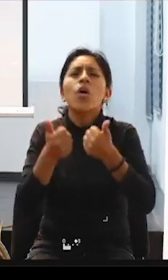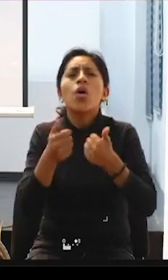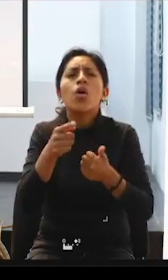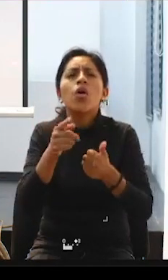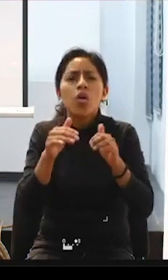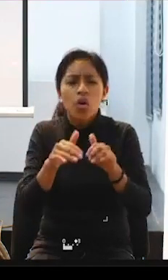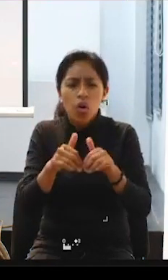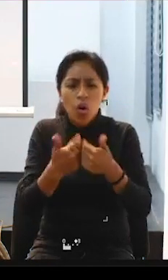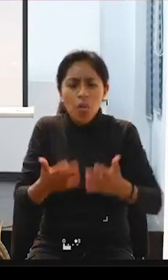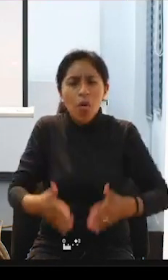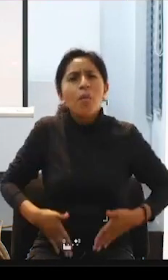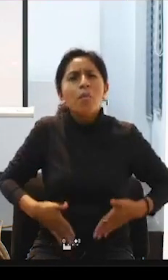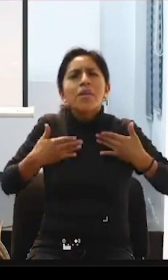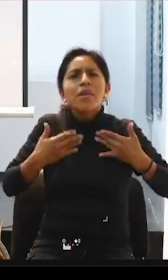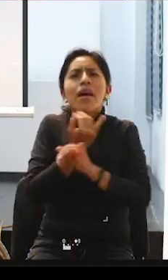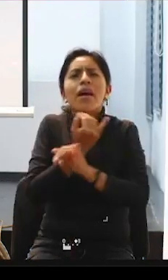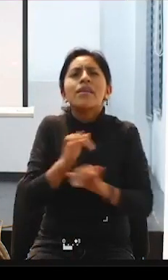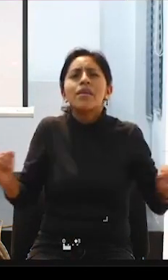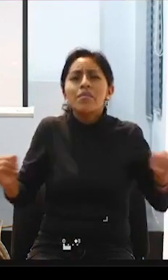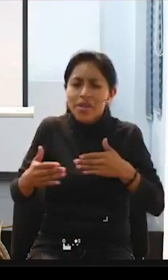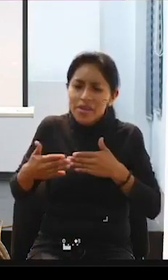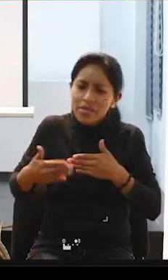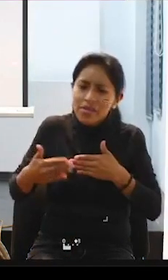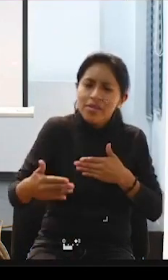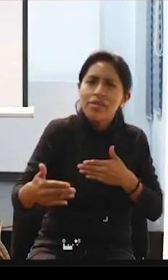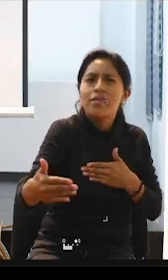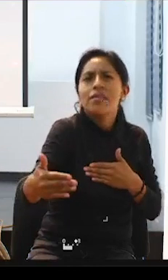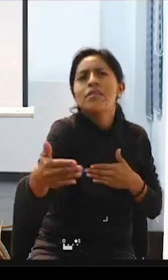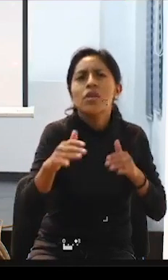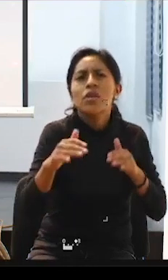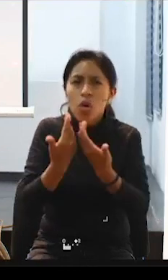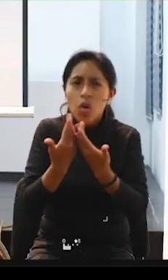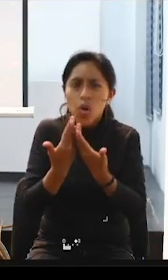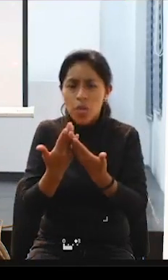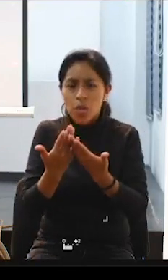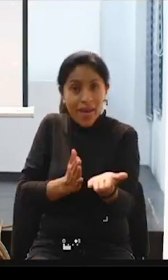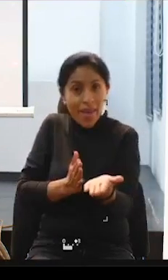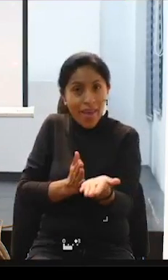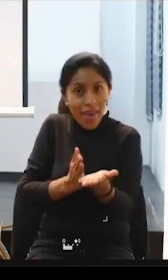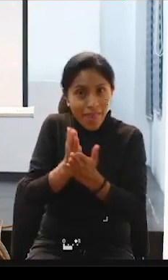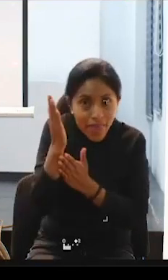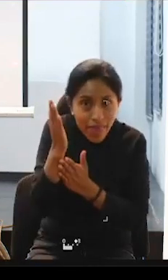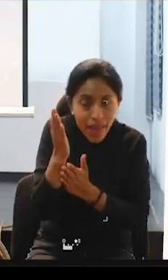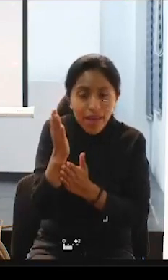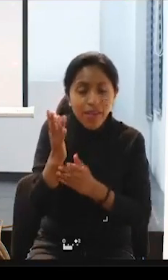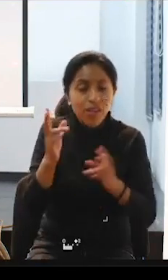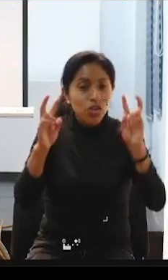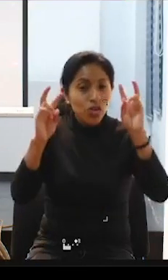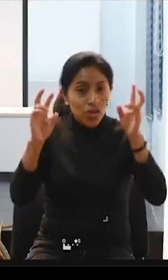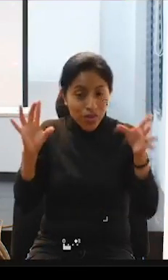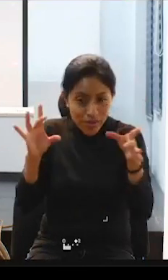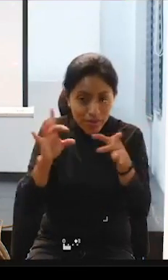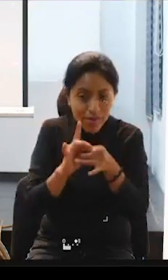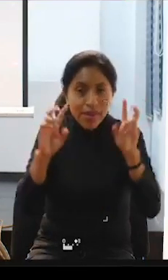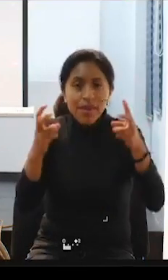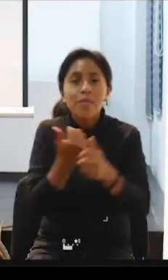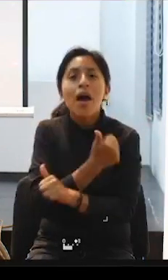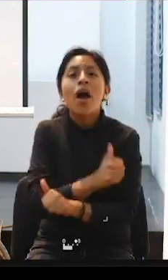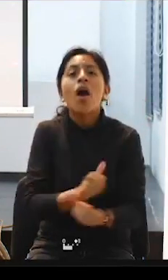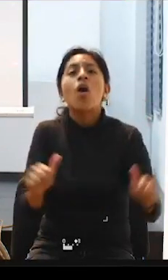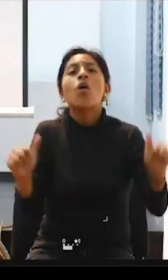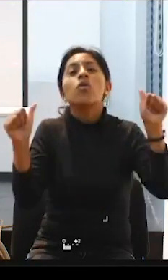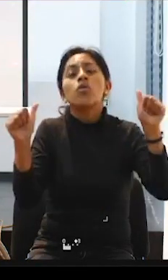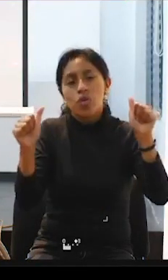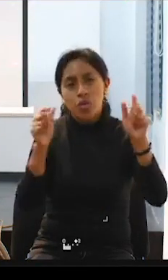movimiento de vida independiente en la reivindicación de derechos relacionados a la autonomía de las personas con discapacidad,